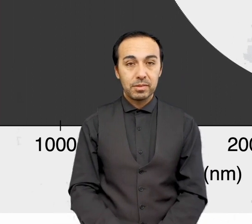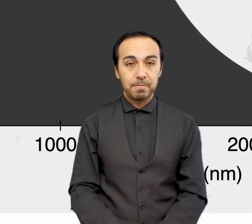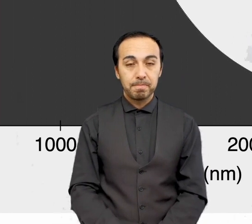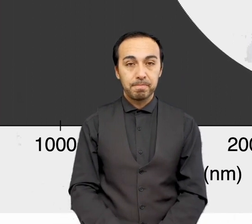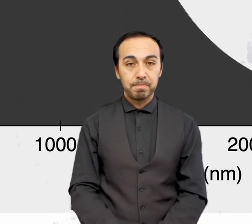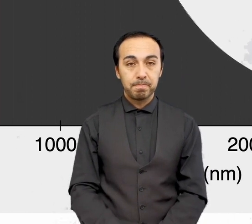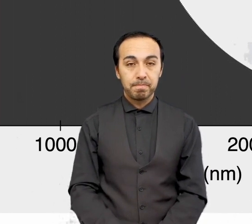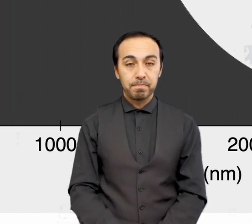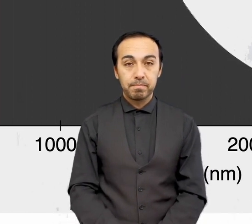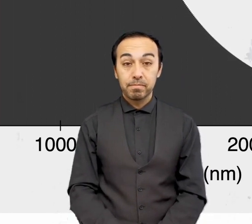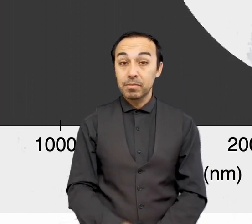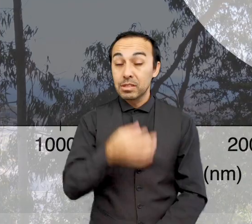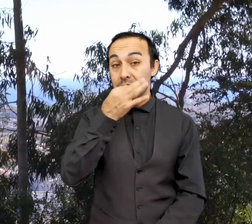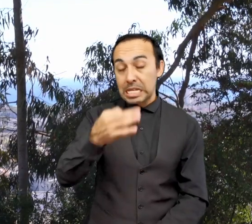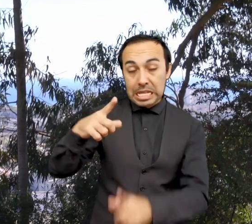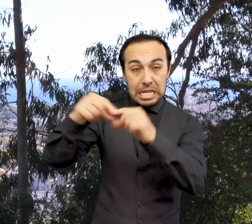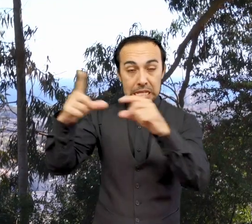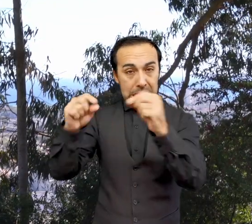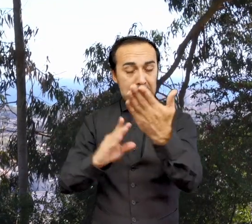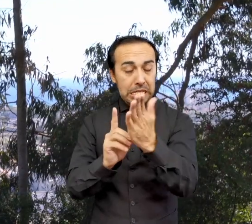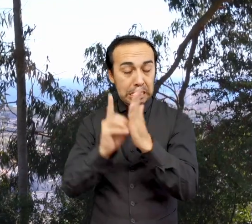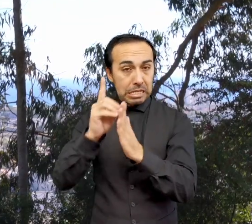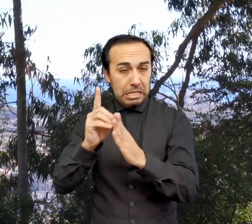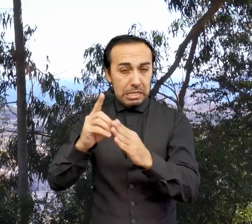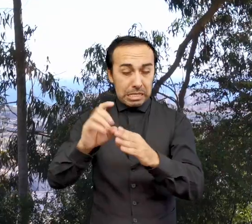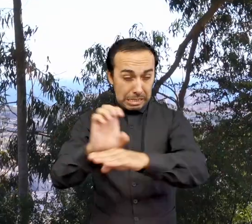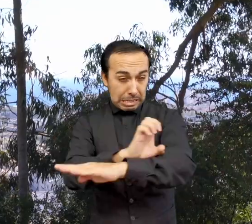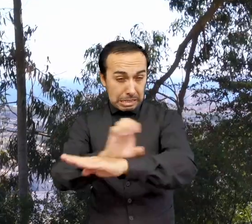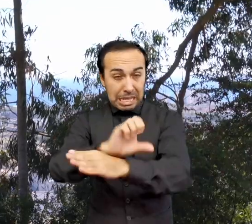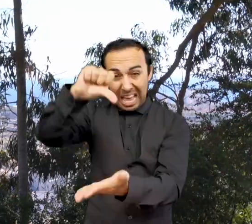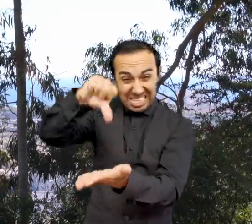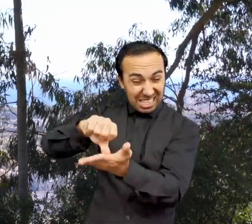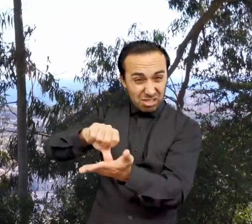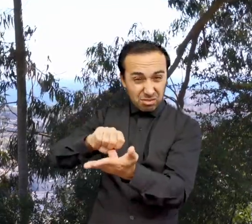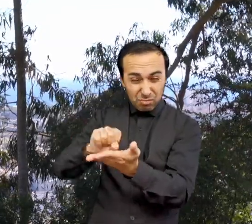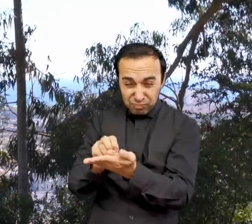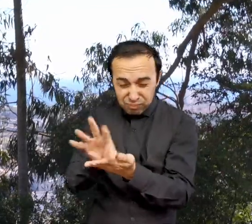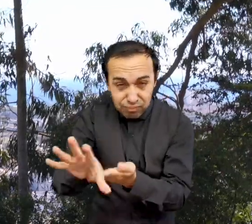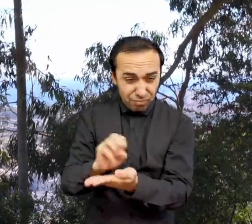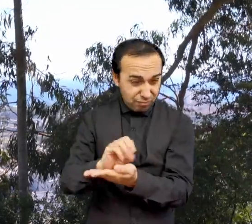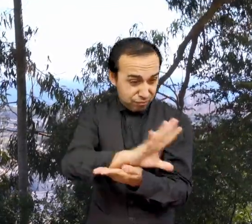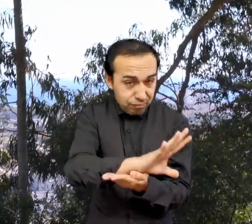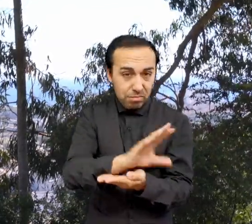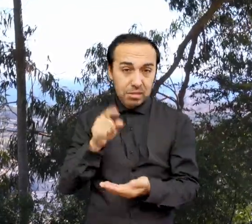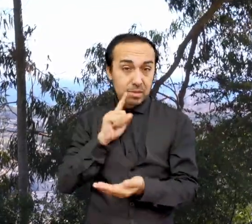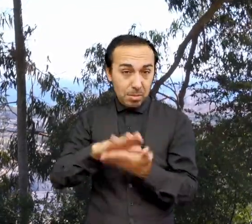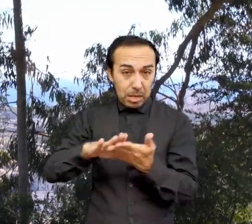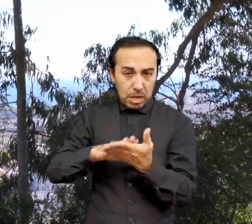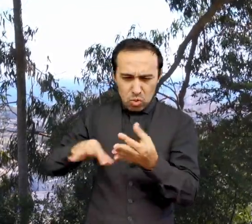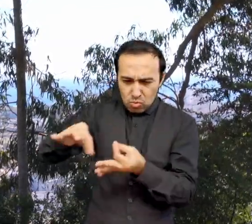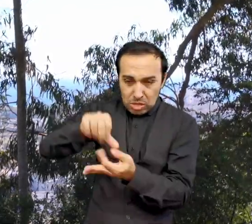Como te contamos, las estrellas generan energía a través de la fusión de hidrógeno en el centro. Las reacciones de fusión son más